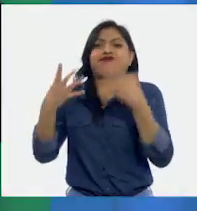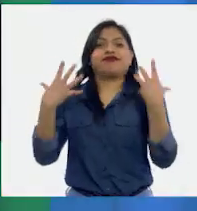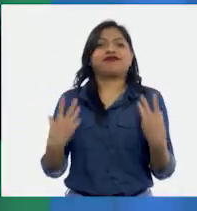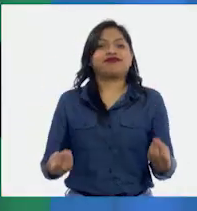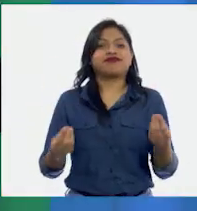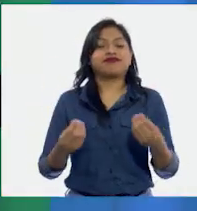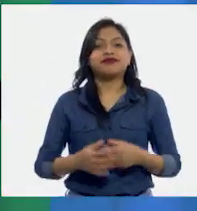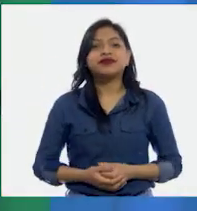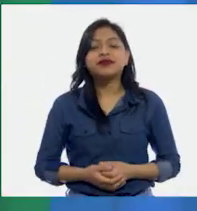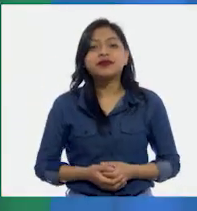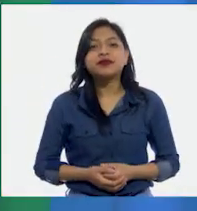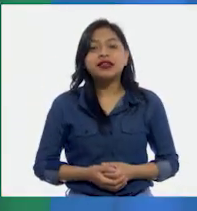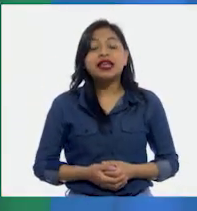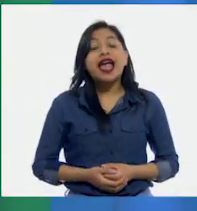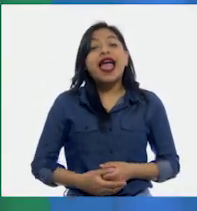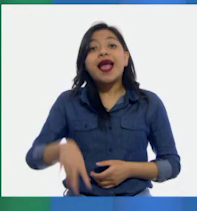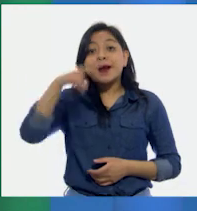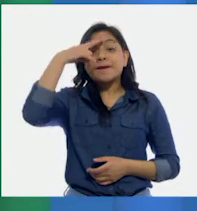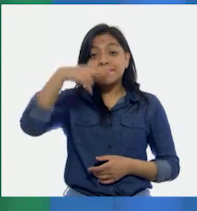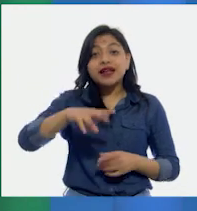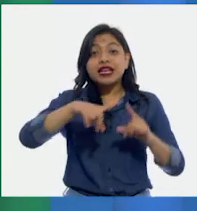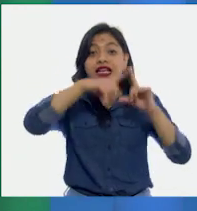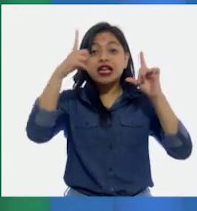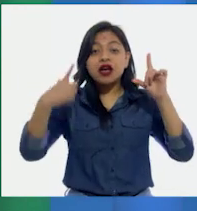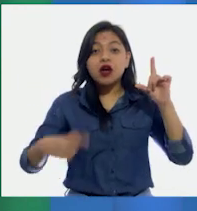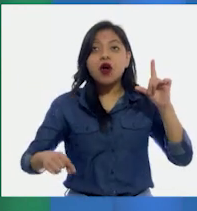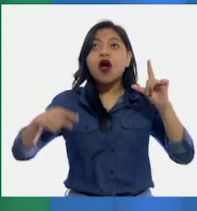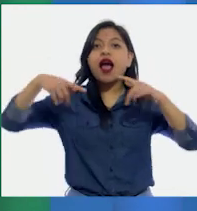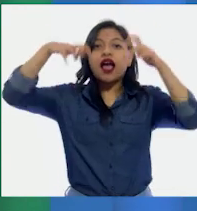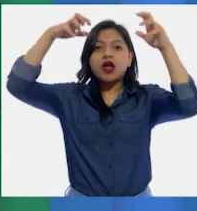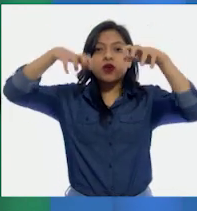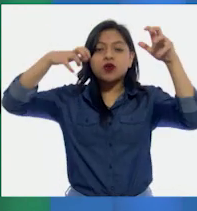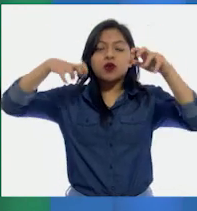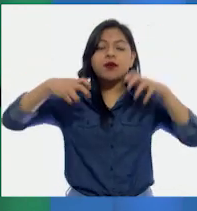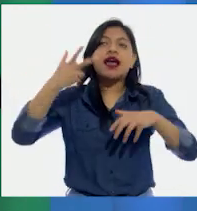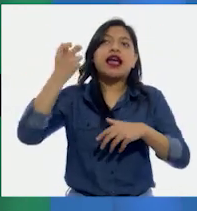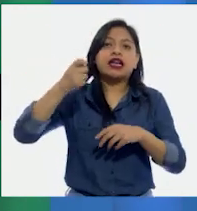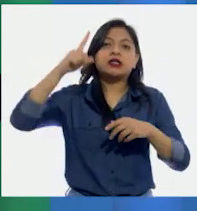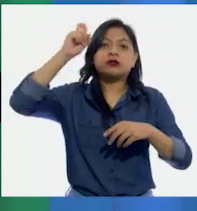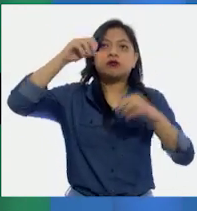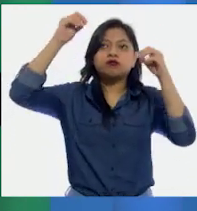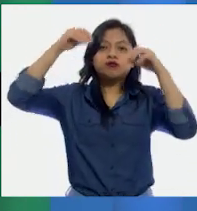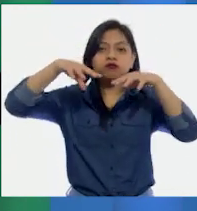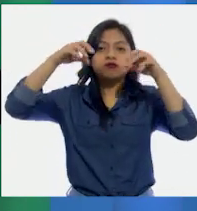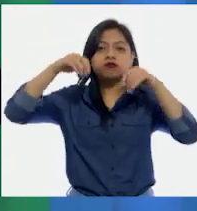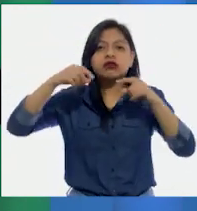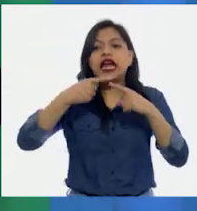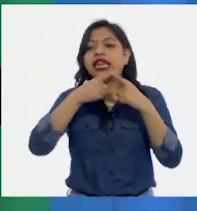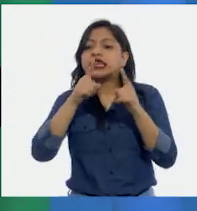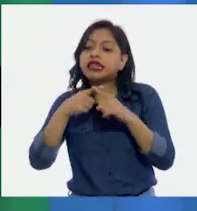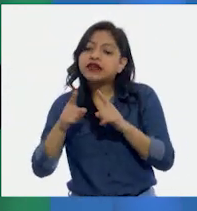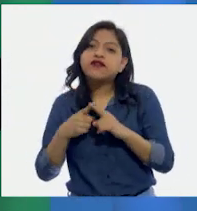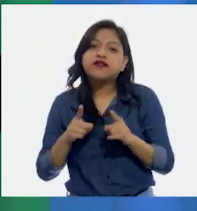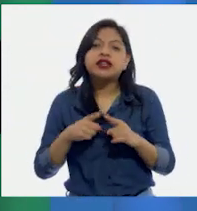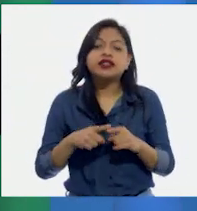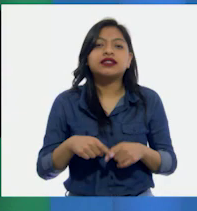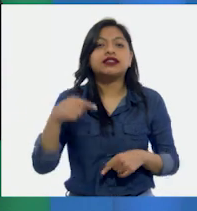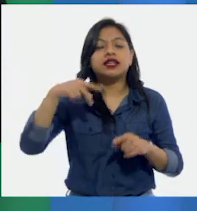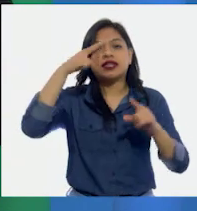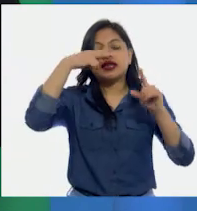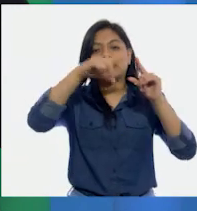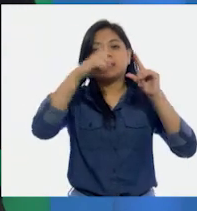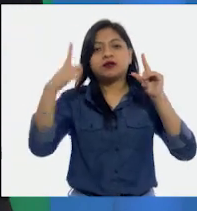En México, la lluvia, que es la principal fuente de agua, se distribuye de distinta forma en nuestro país.